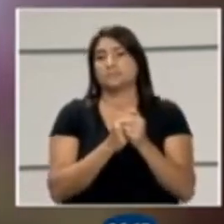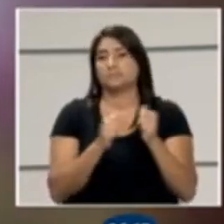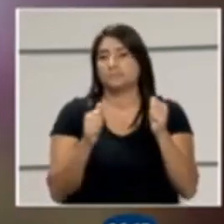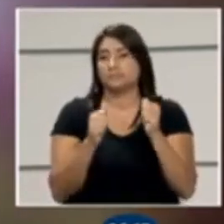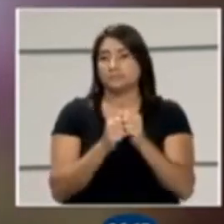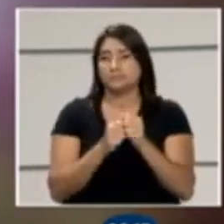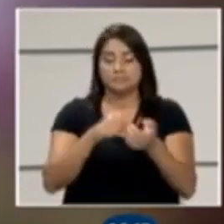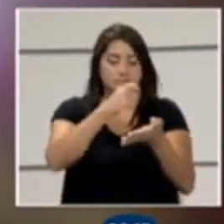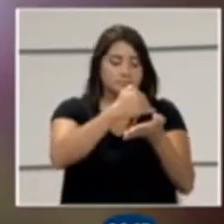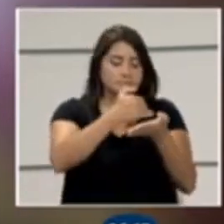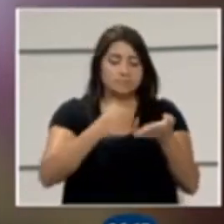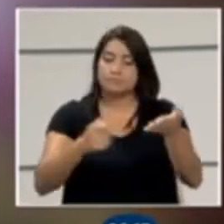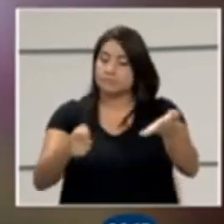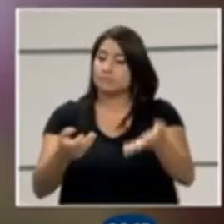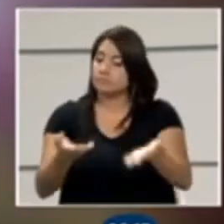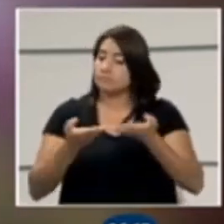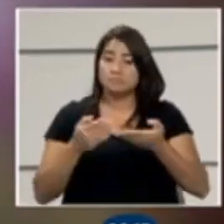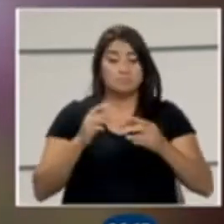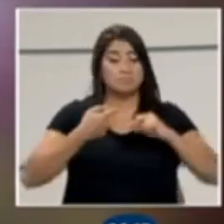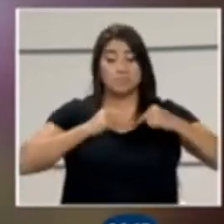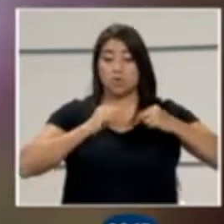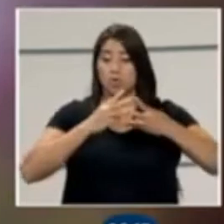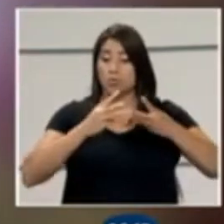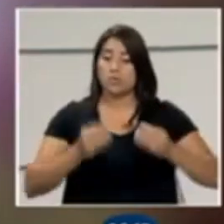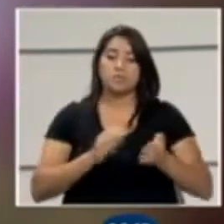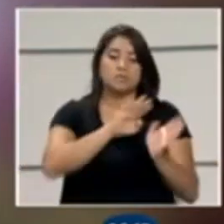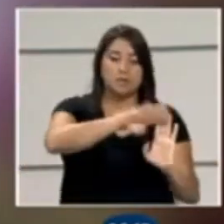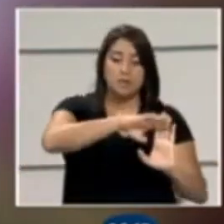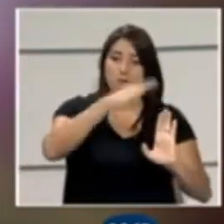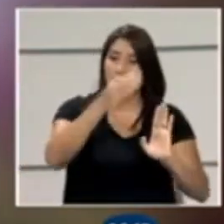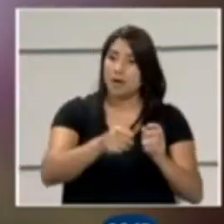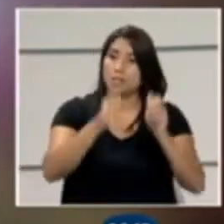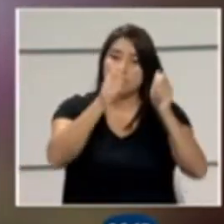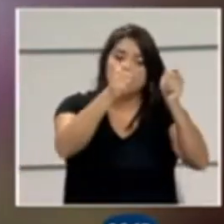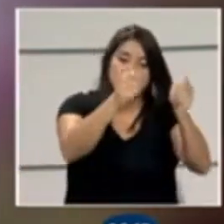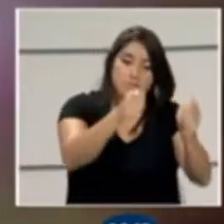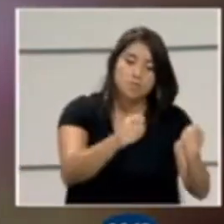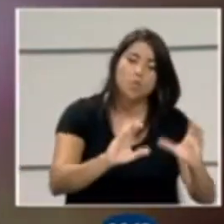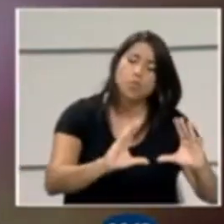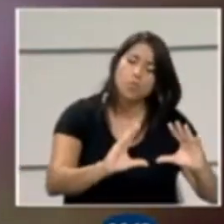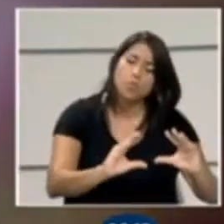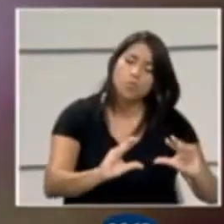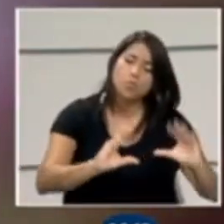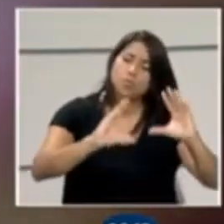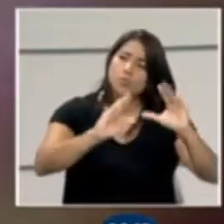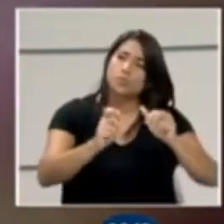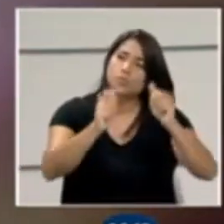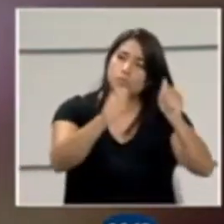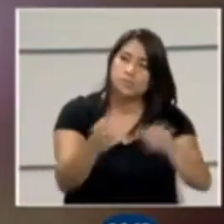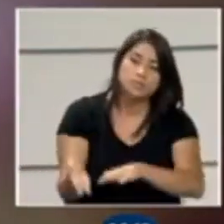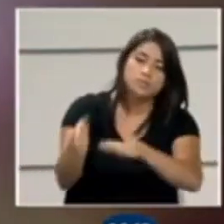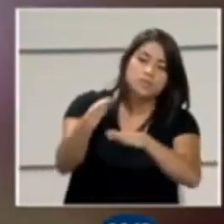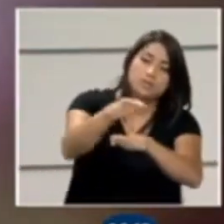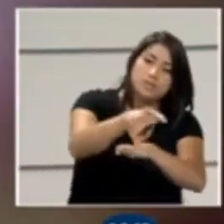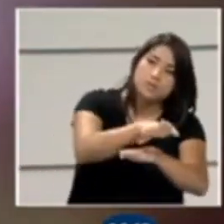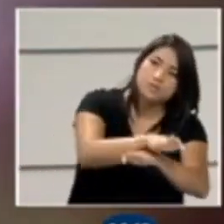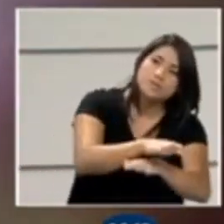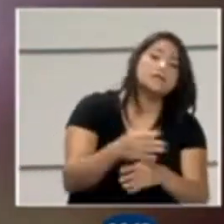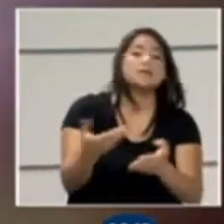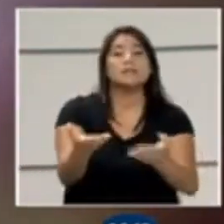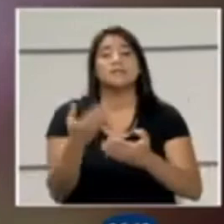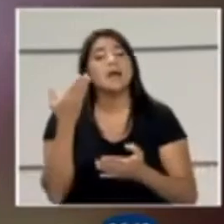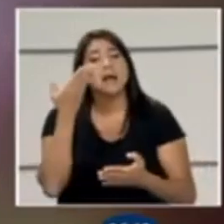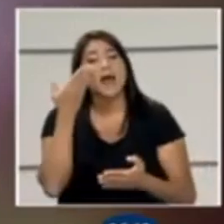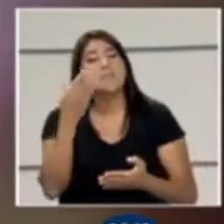esta receta ya no me lo lo apuesta a la niña en su ave colchón y a la mamacita que está en